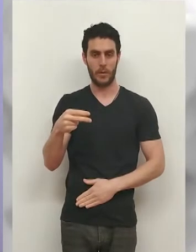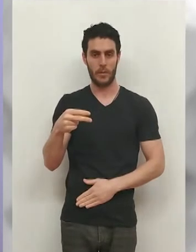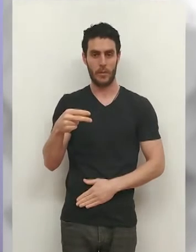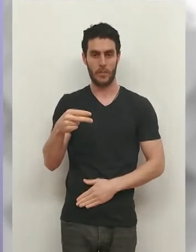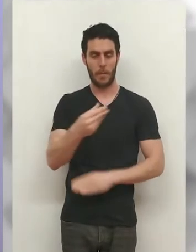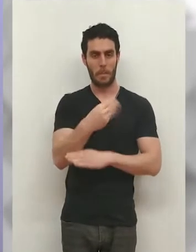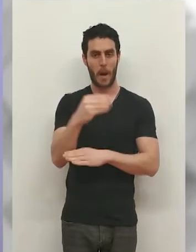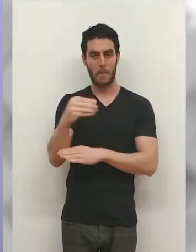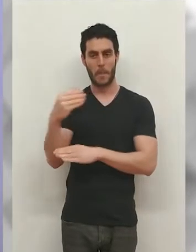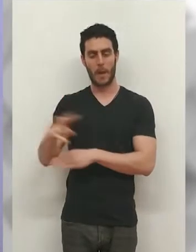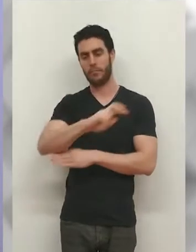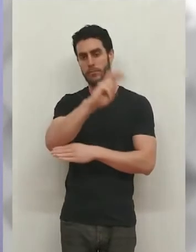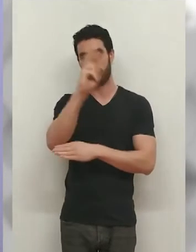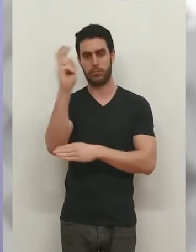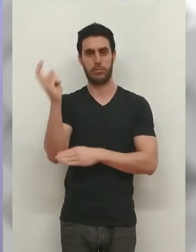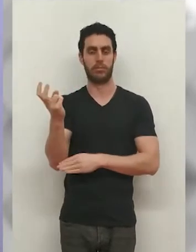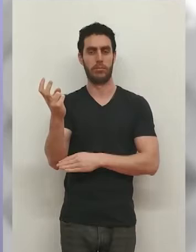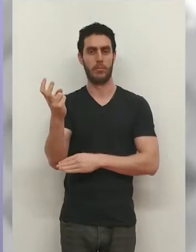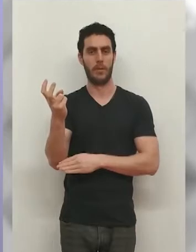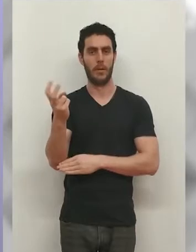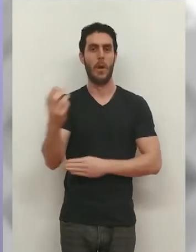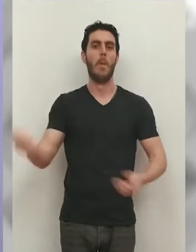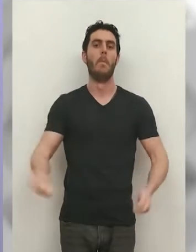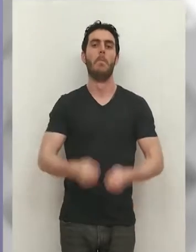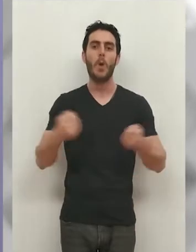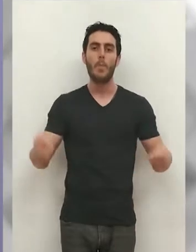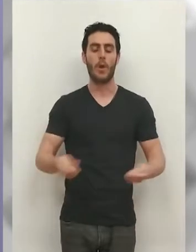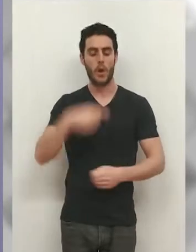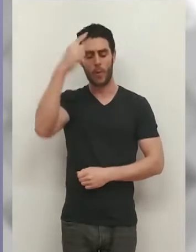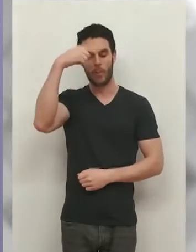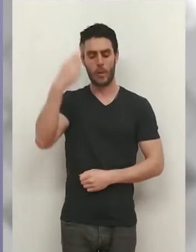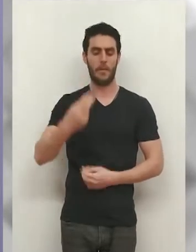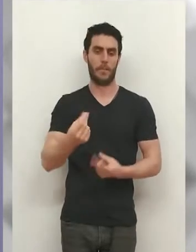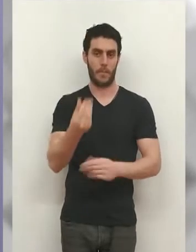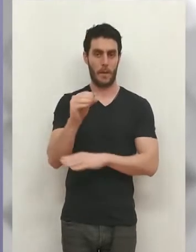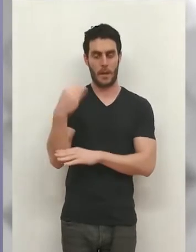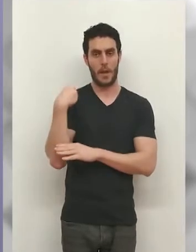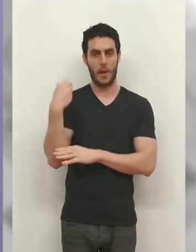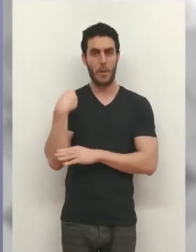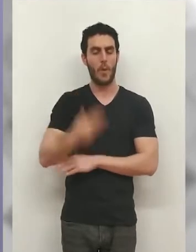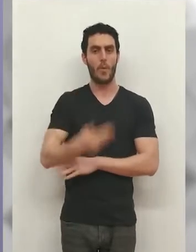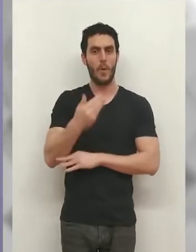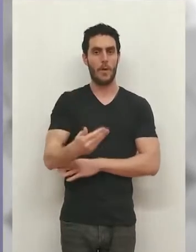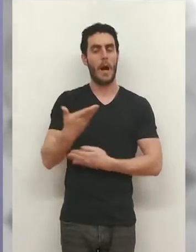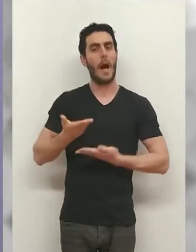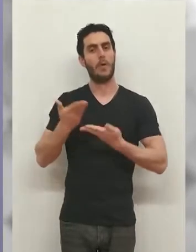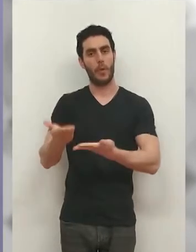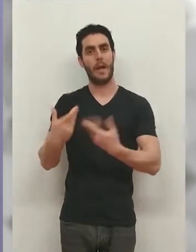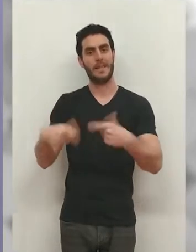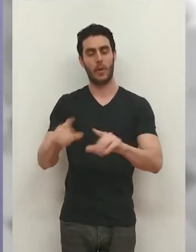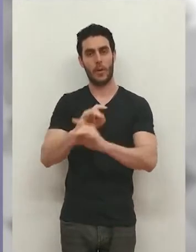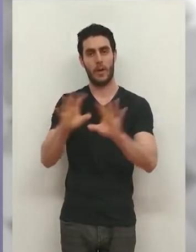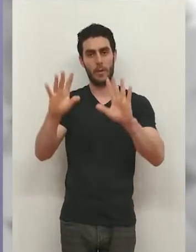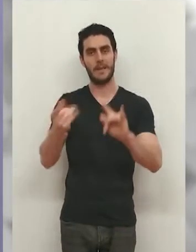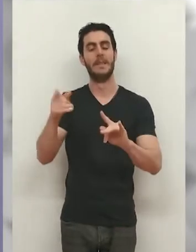decena de líneas de todo tipo de promoción cultural. Yo creo que es una cantidad notable que no solamente ayuda al sector,